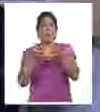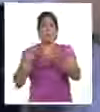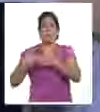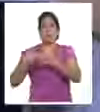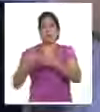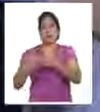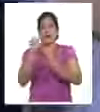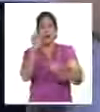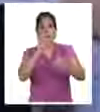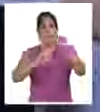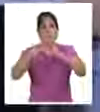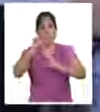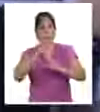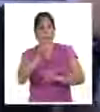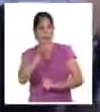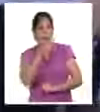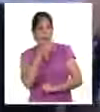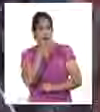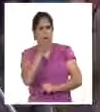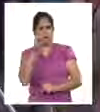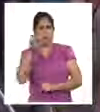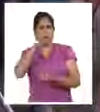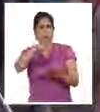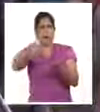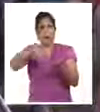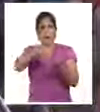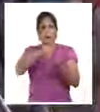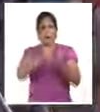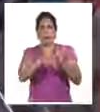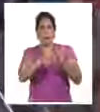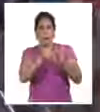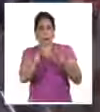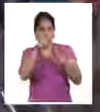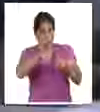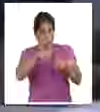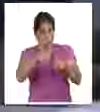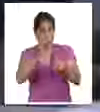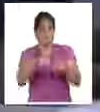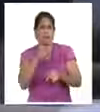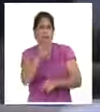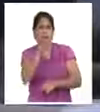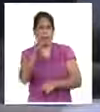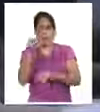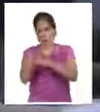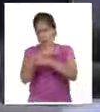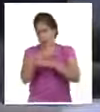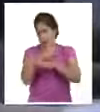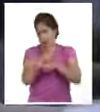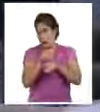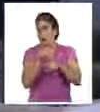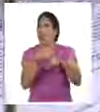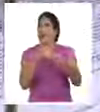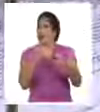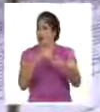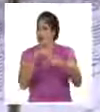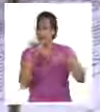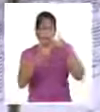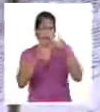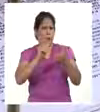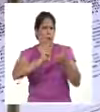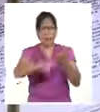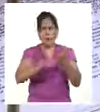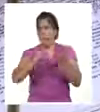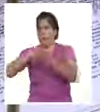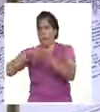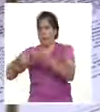Pharma durante su recorrido por la Feria Expositiva Comercial de BioHavana 2022. Como parte del evento participó de la firma